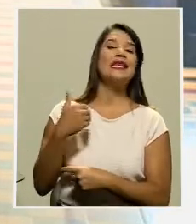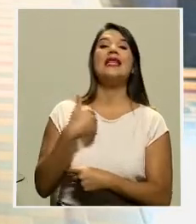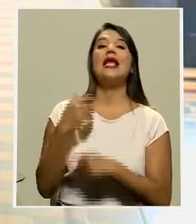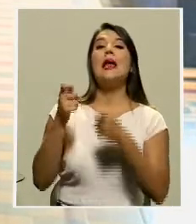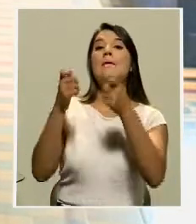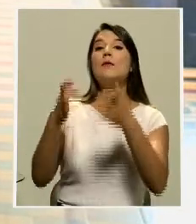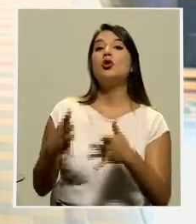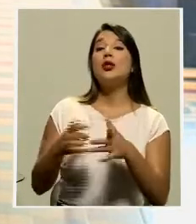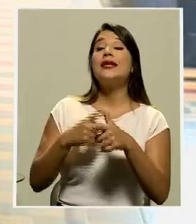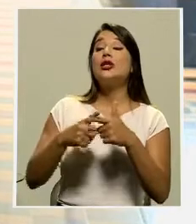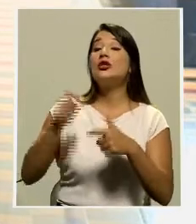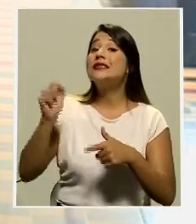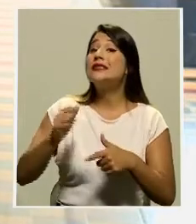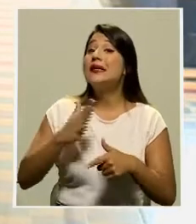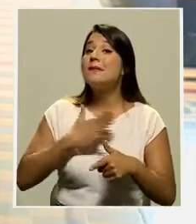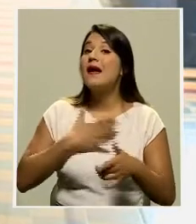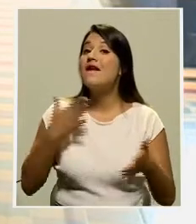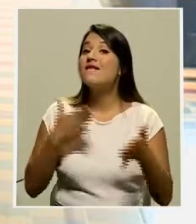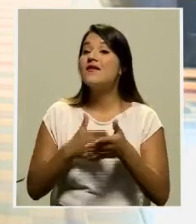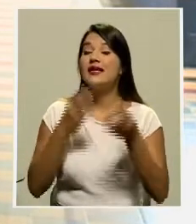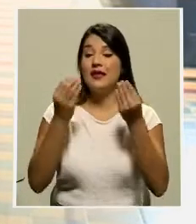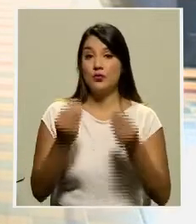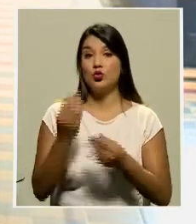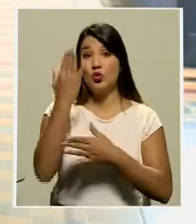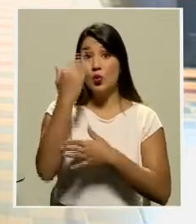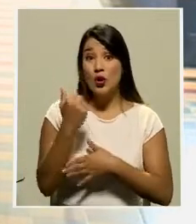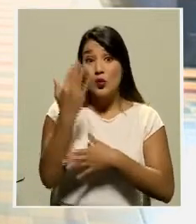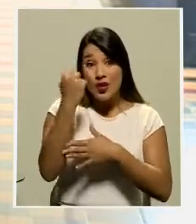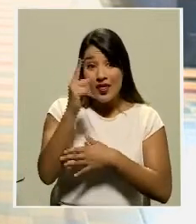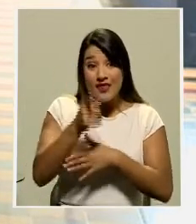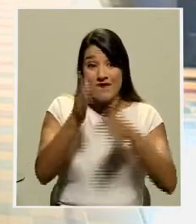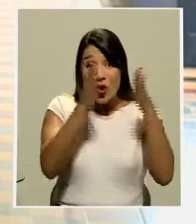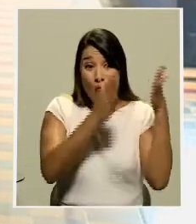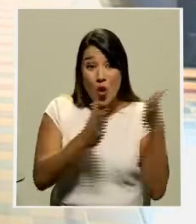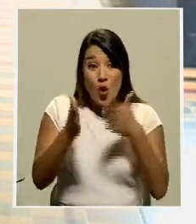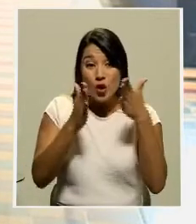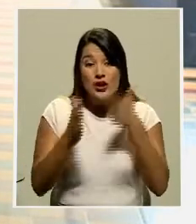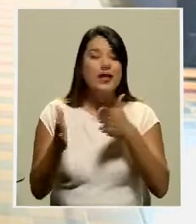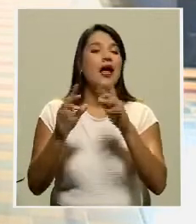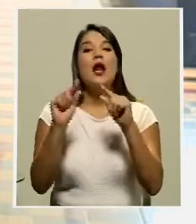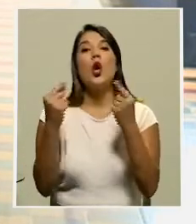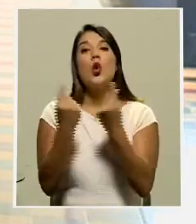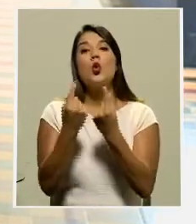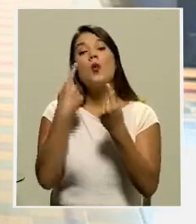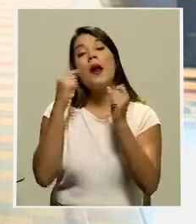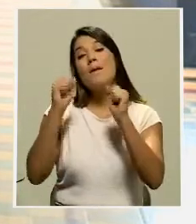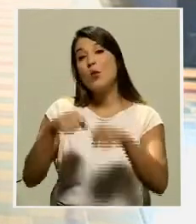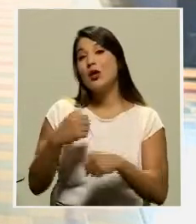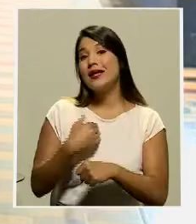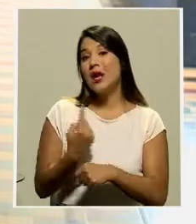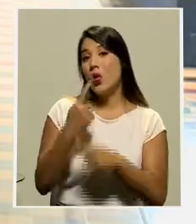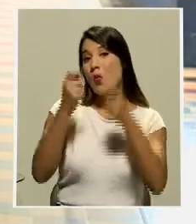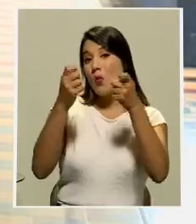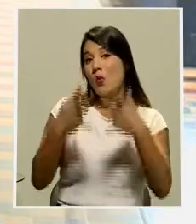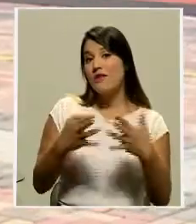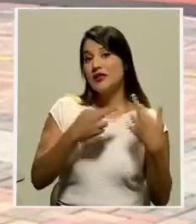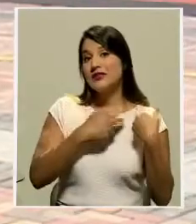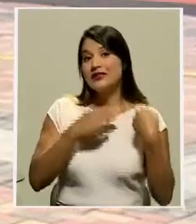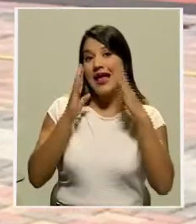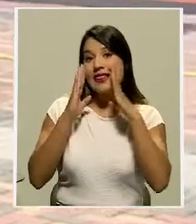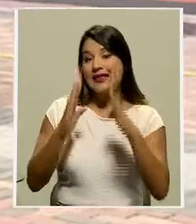afecta mucho porque tengo que reestructurar a demás grupos para poder tener un docente que me atienda a ese grupo.